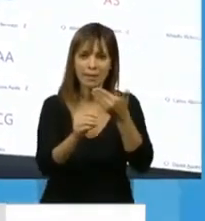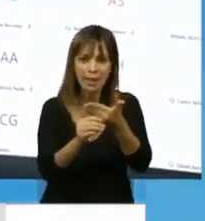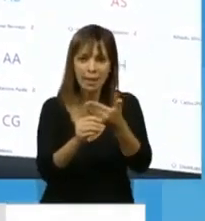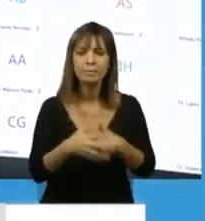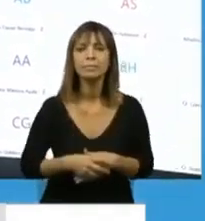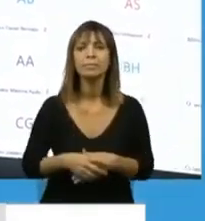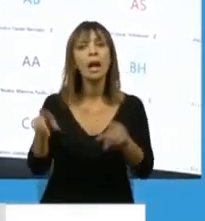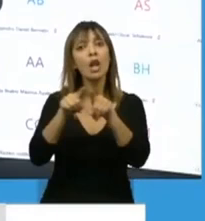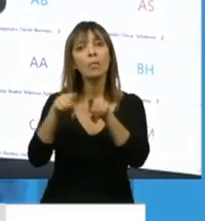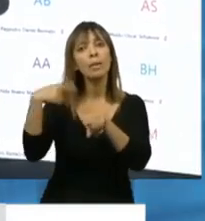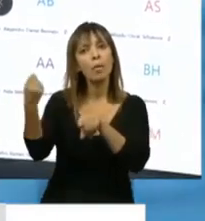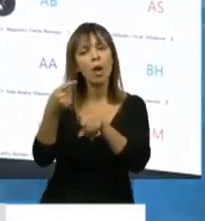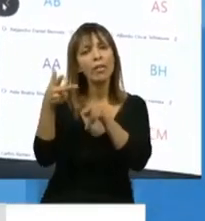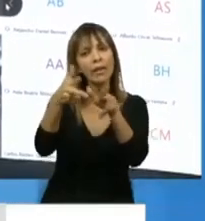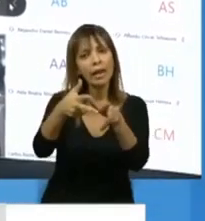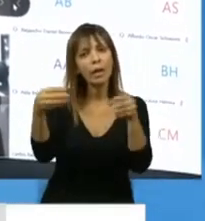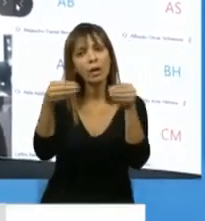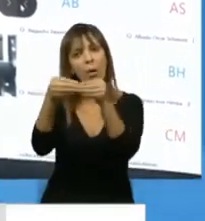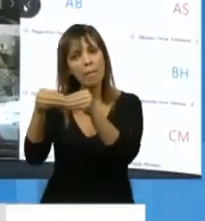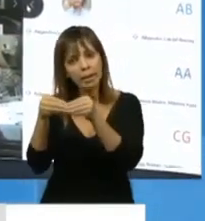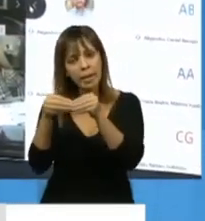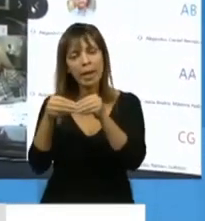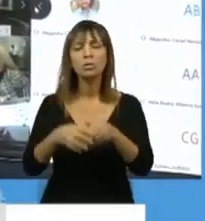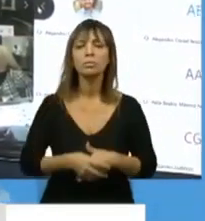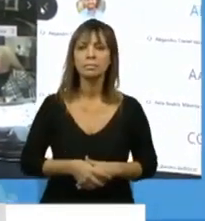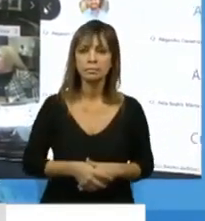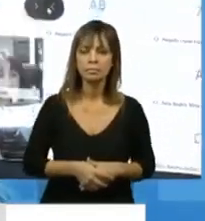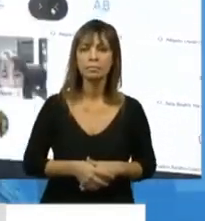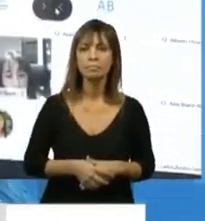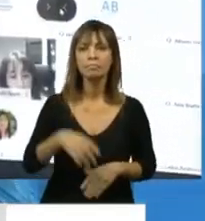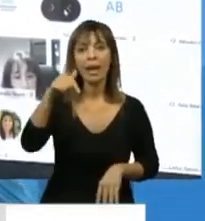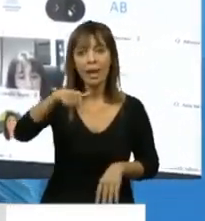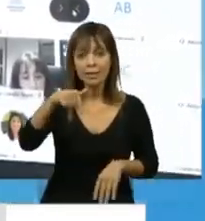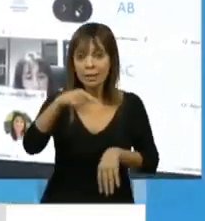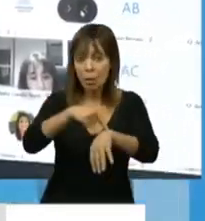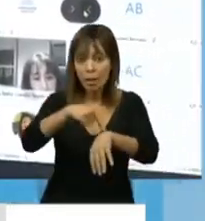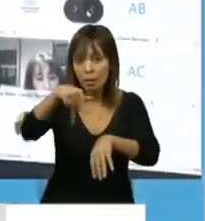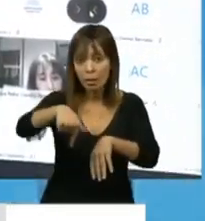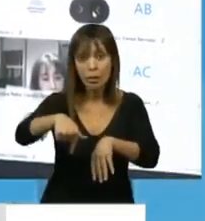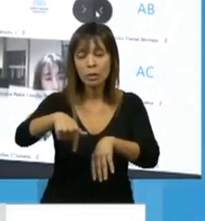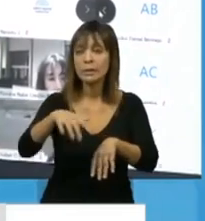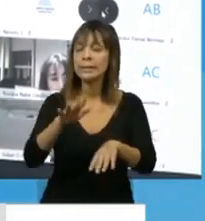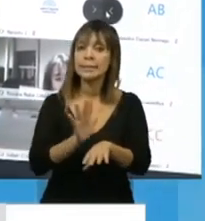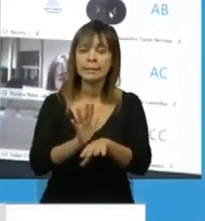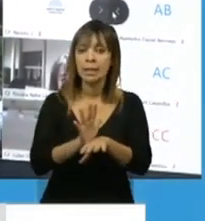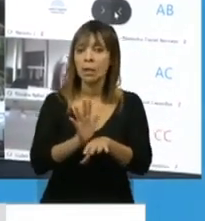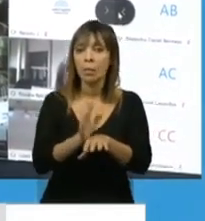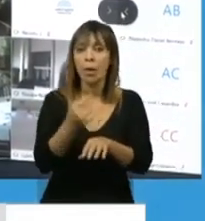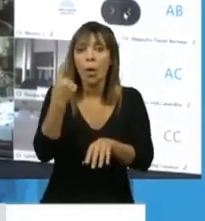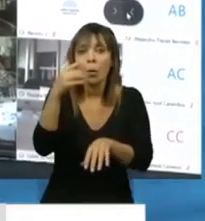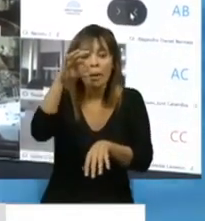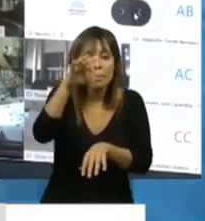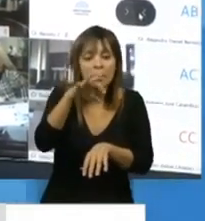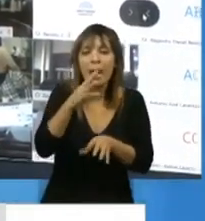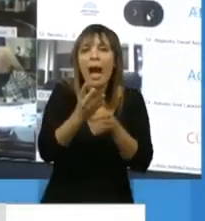diputadas y diputados que me precedieron en la palabra, esto realmente es una gota en un enorme